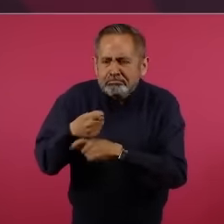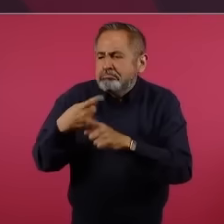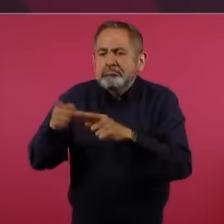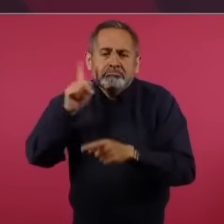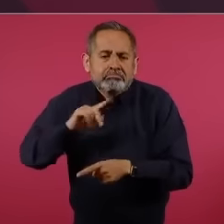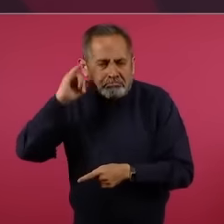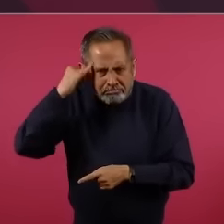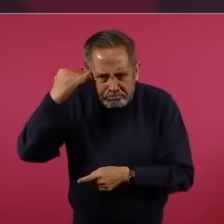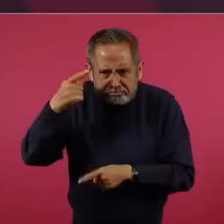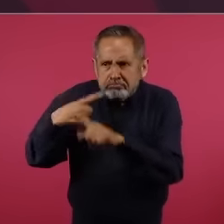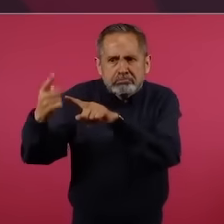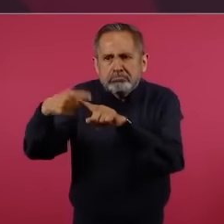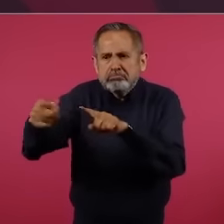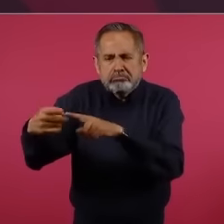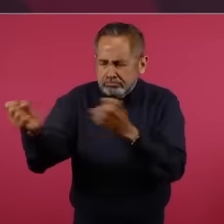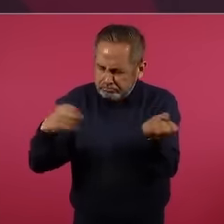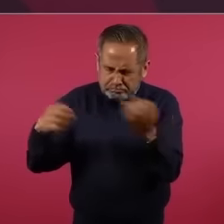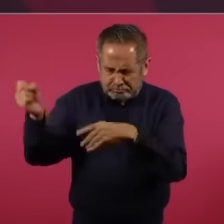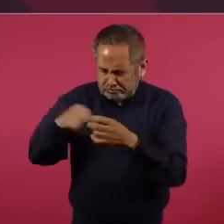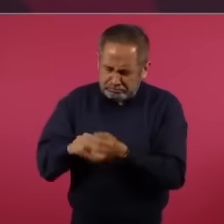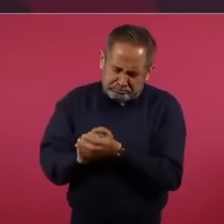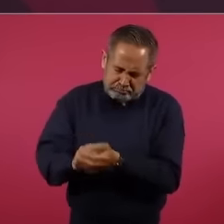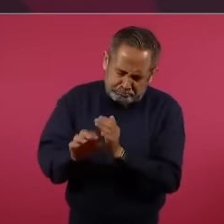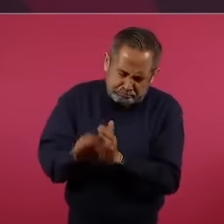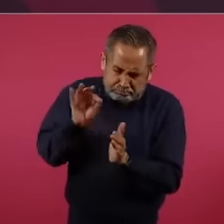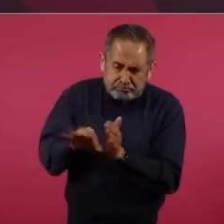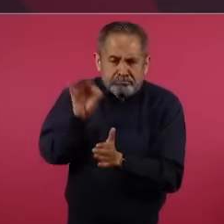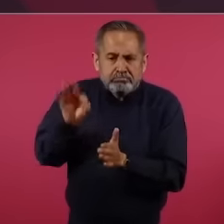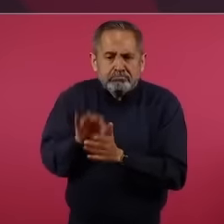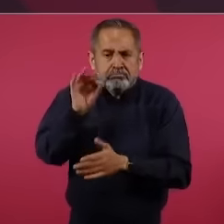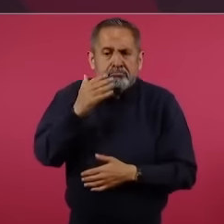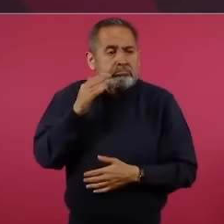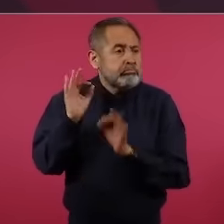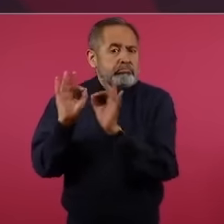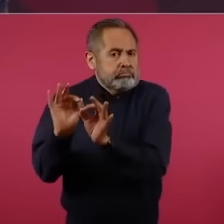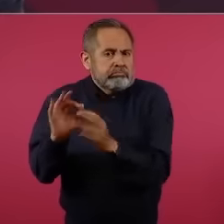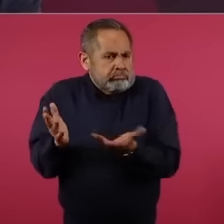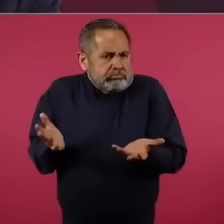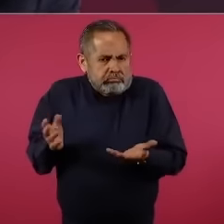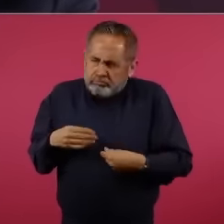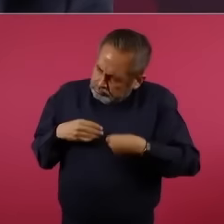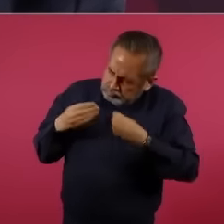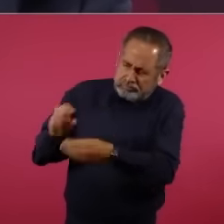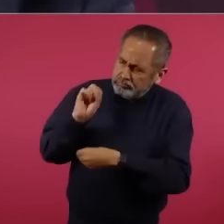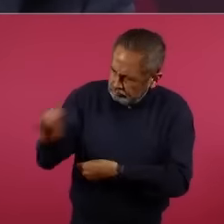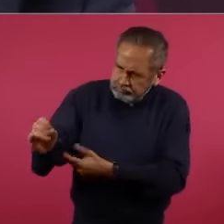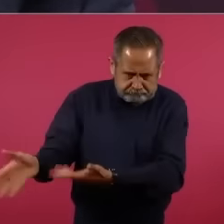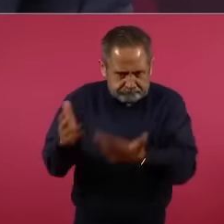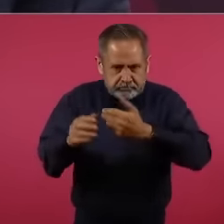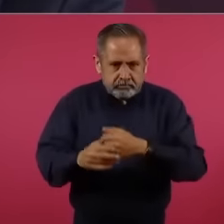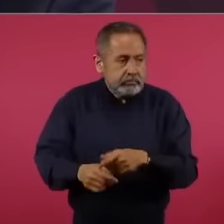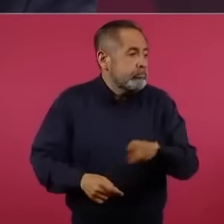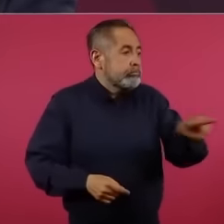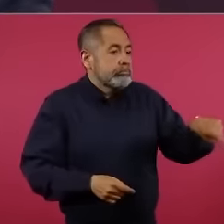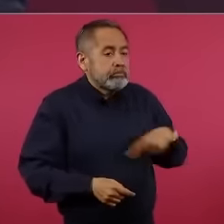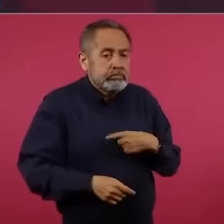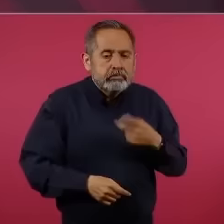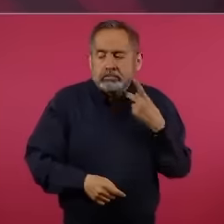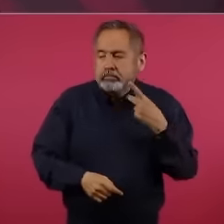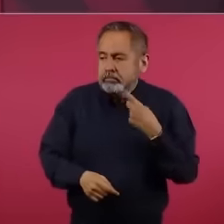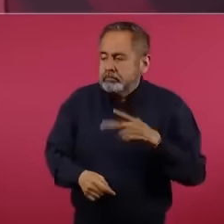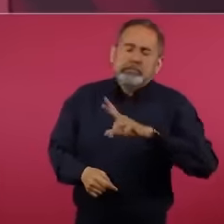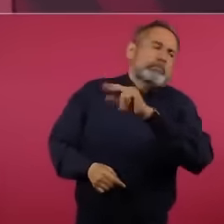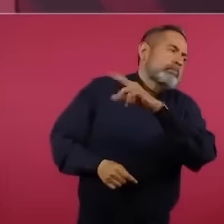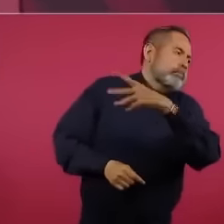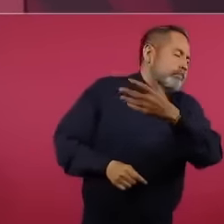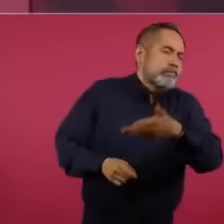y de inmediato el cuestionamiento de los políticos